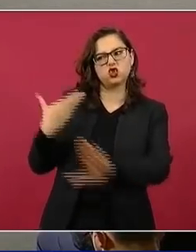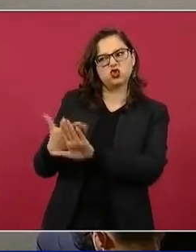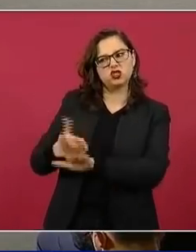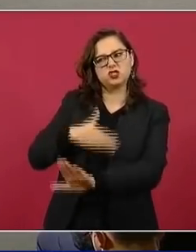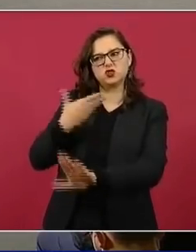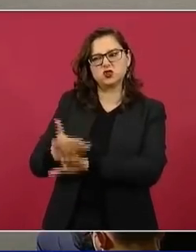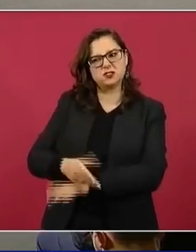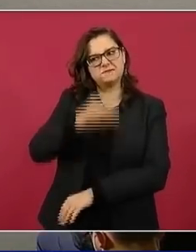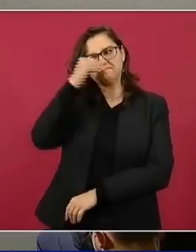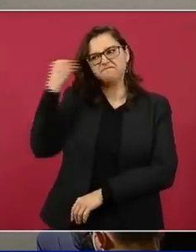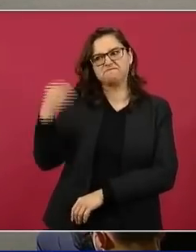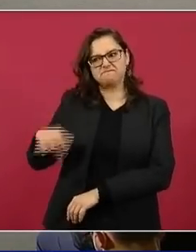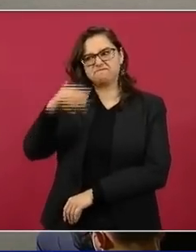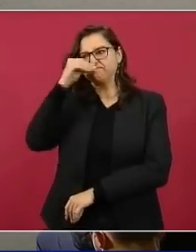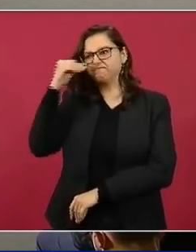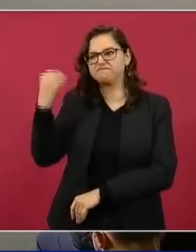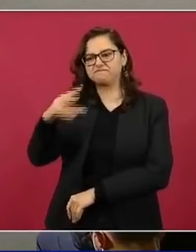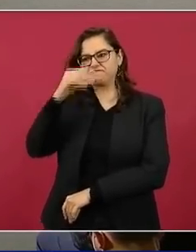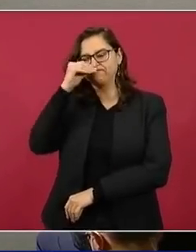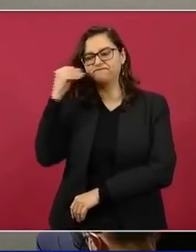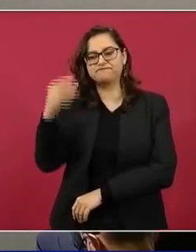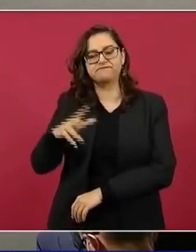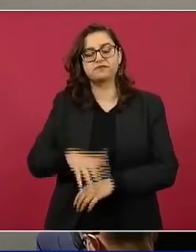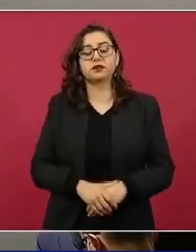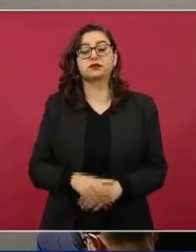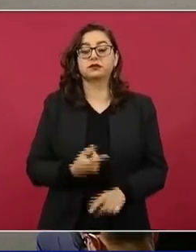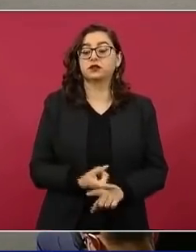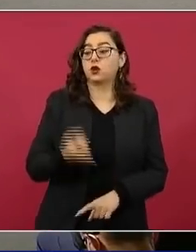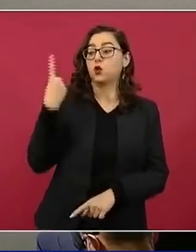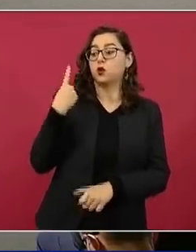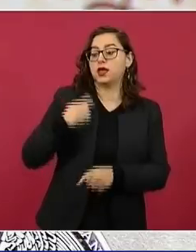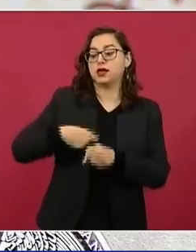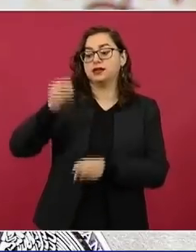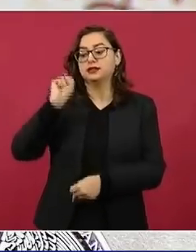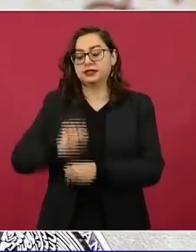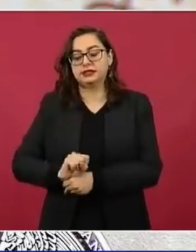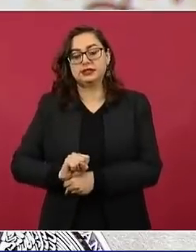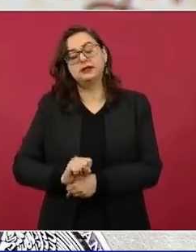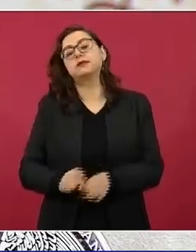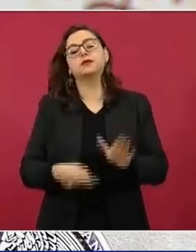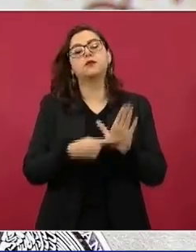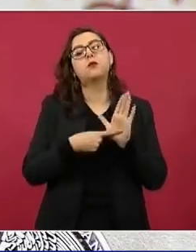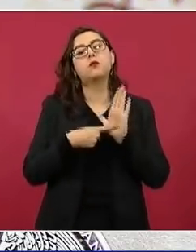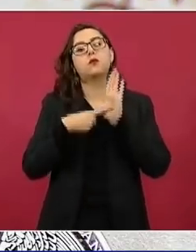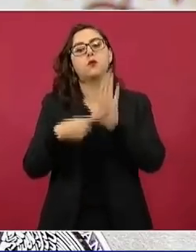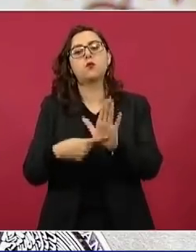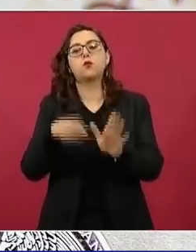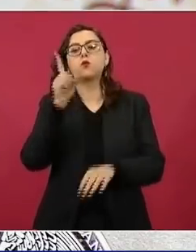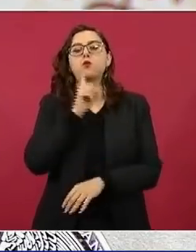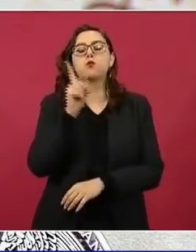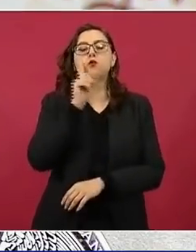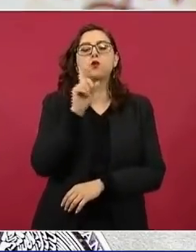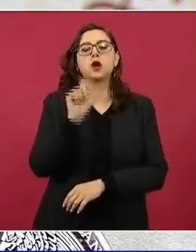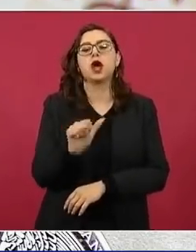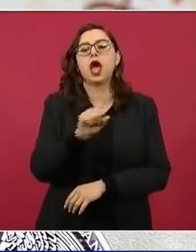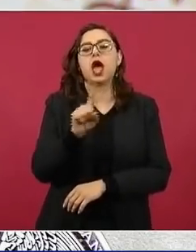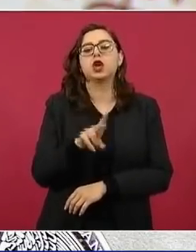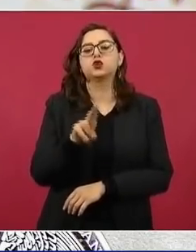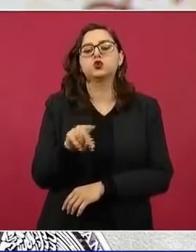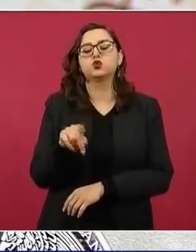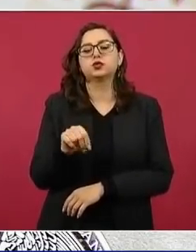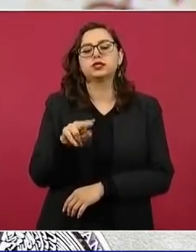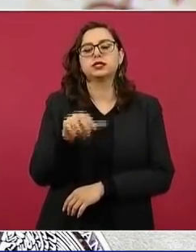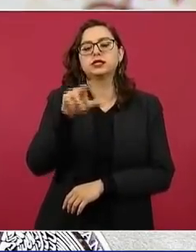La semana pasada en este espacio presentamos una nota falsa que difundió la presentadora de noticias Azucena Uresti